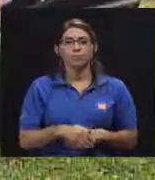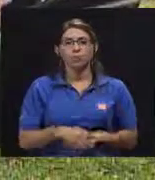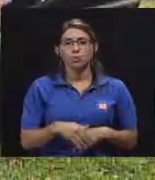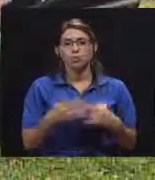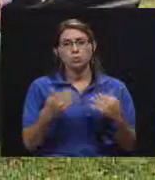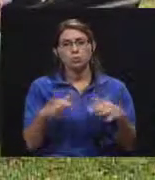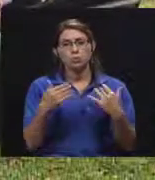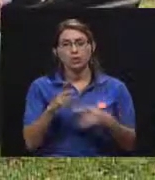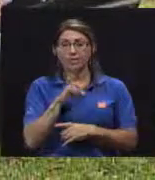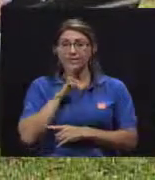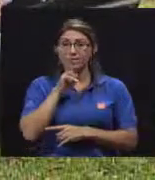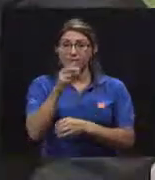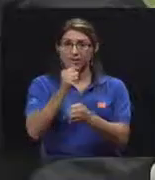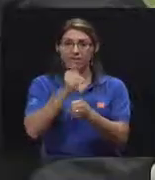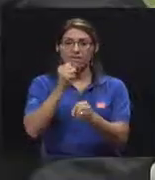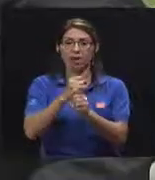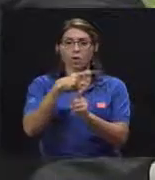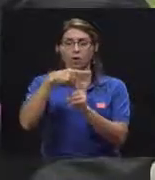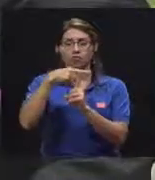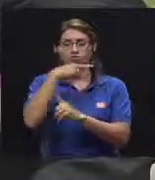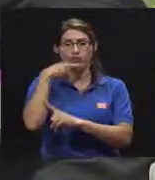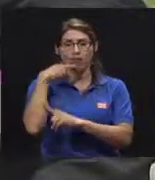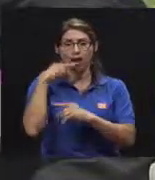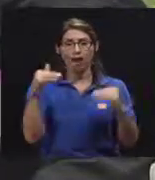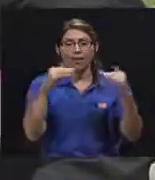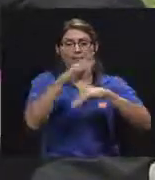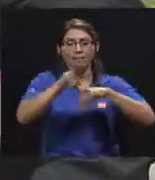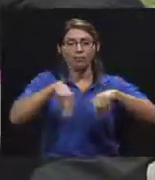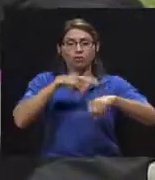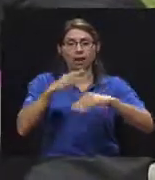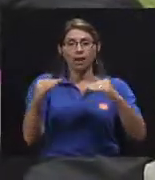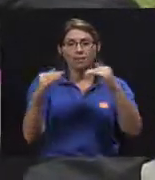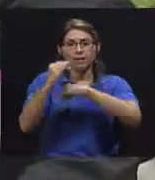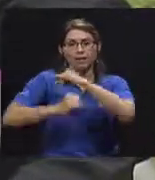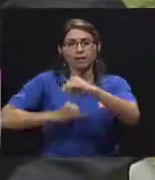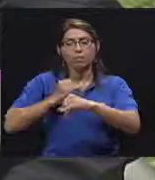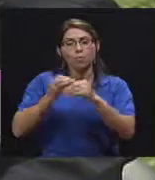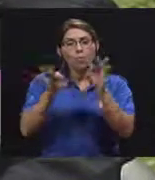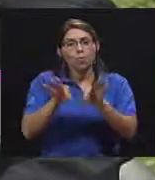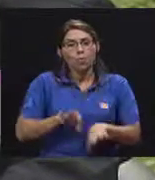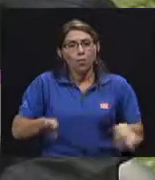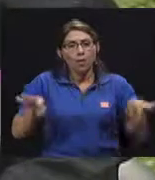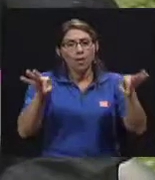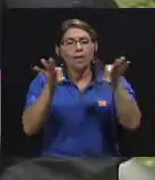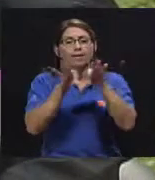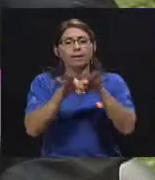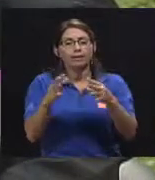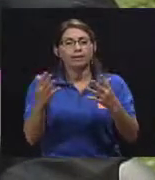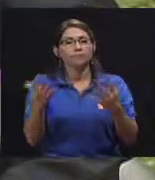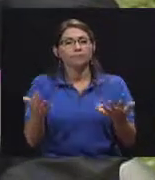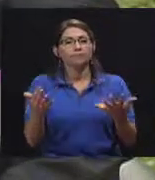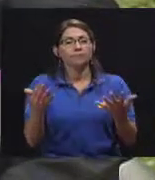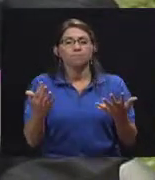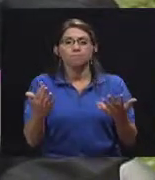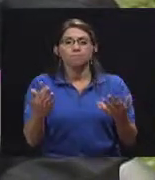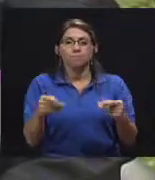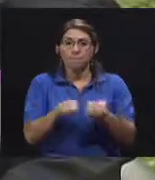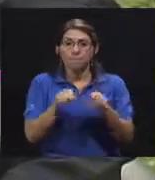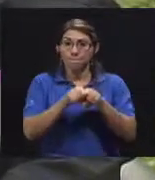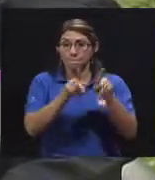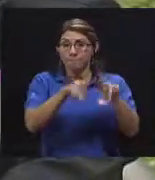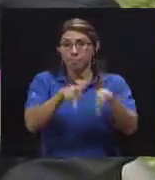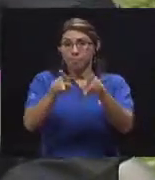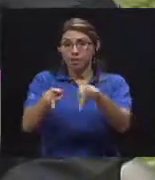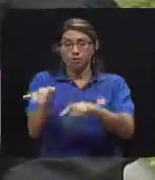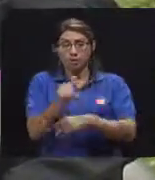que hace la Cruz Roja a nivel nacional e internacional es súper importante, importantísimo. La voluntad de